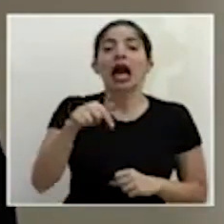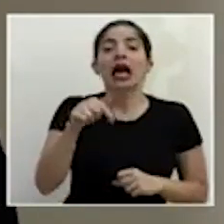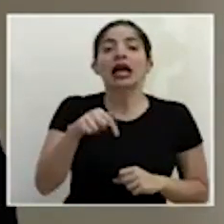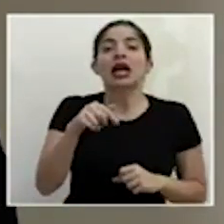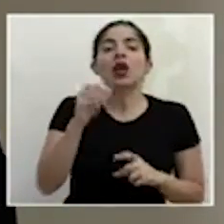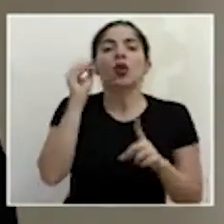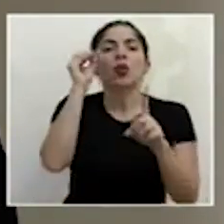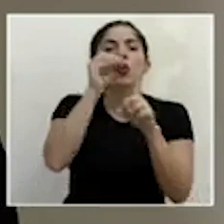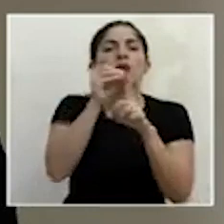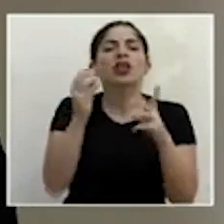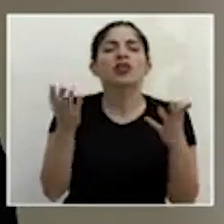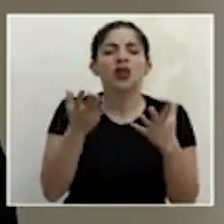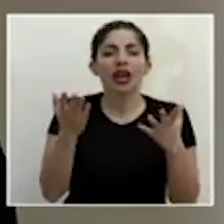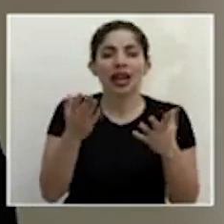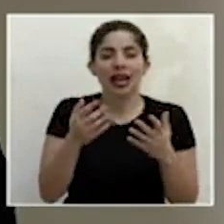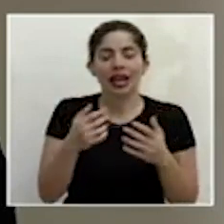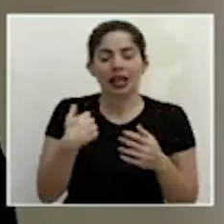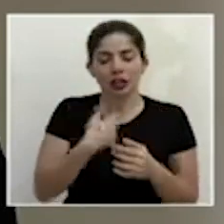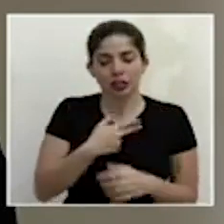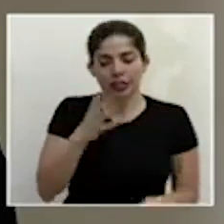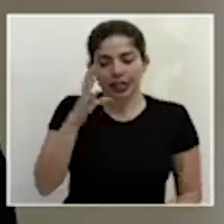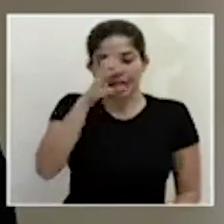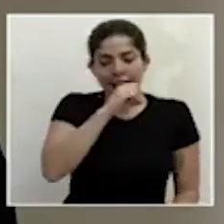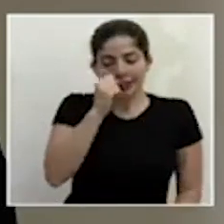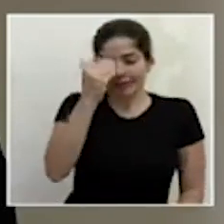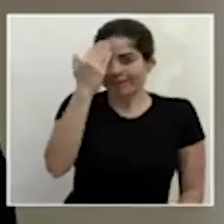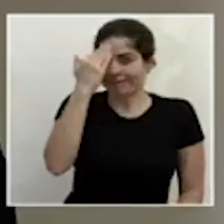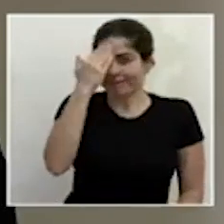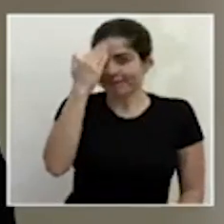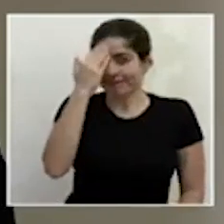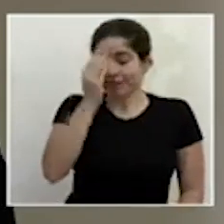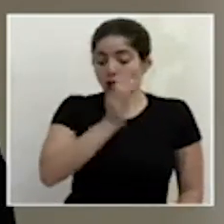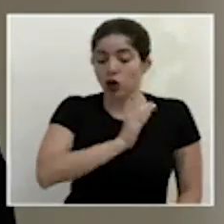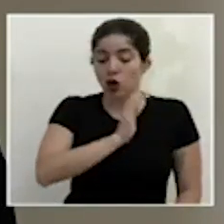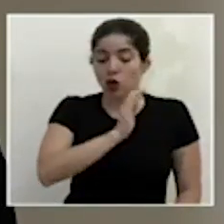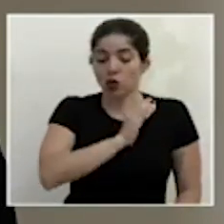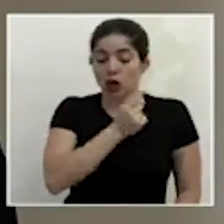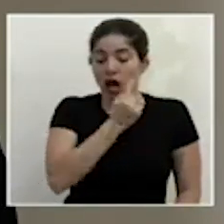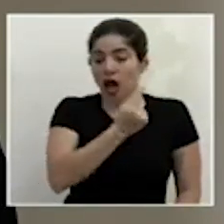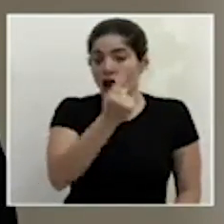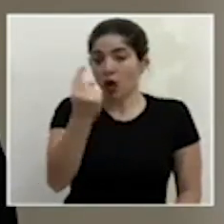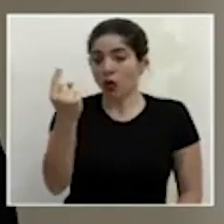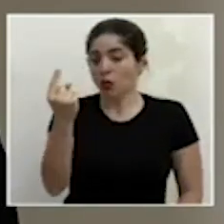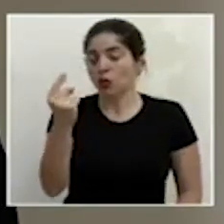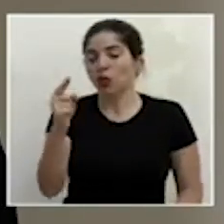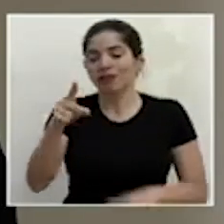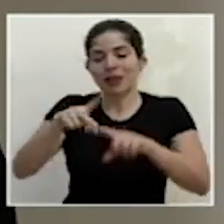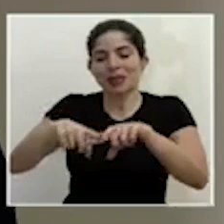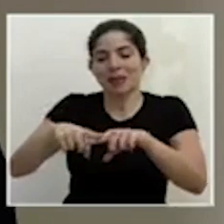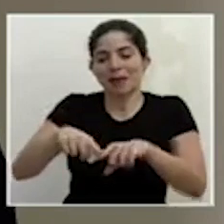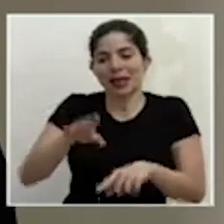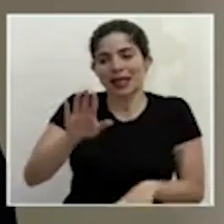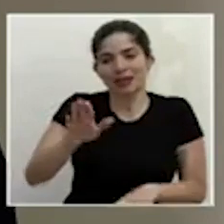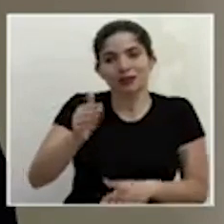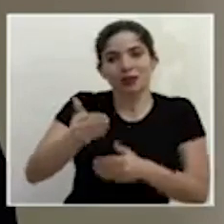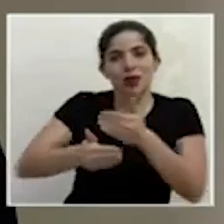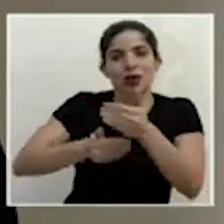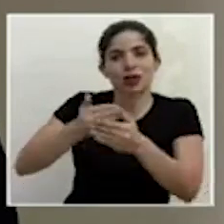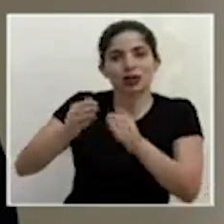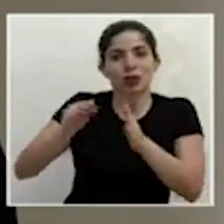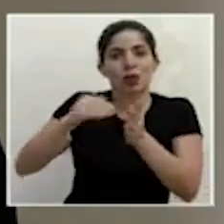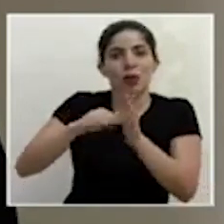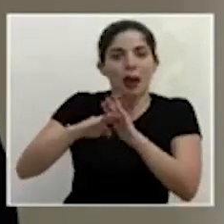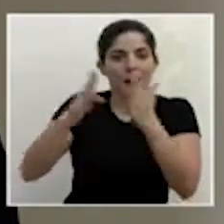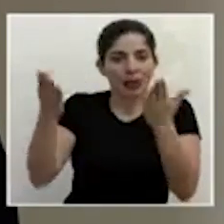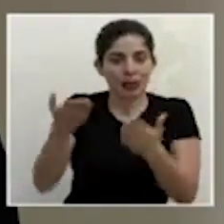chiste es que tomemos conciencia de que la conducta de cada uno depende del destino del proceso de reapertura